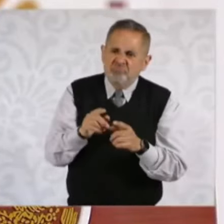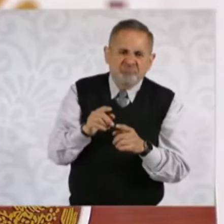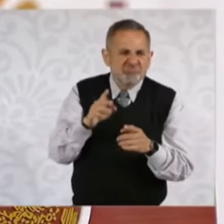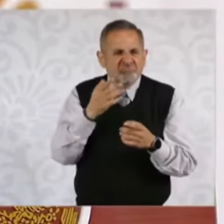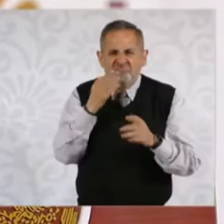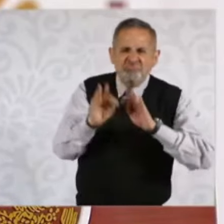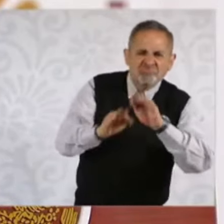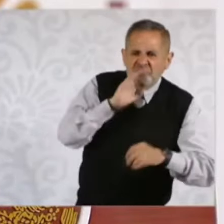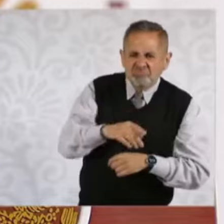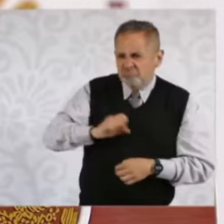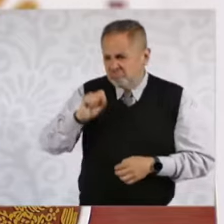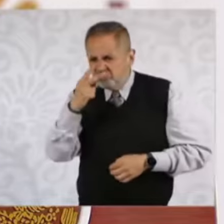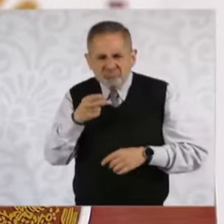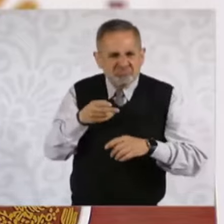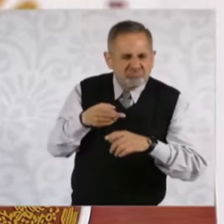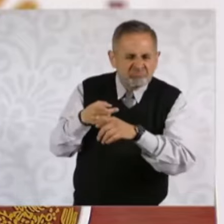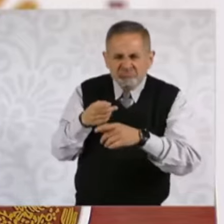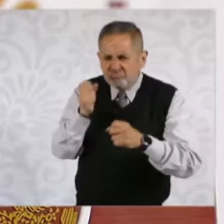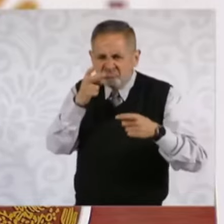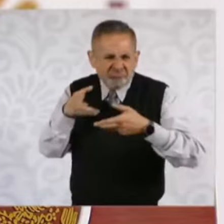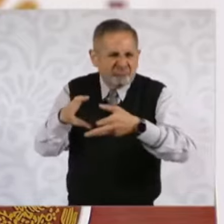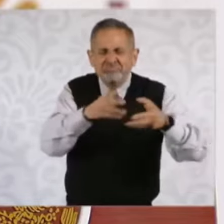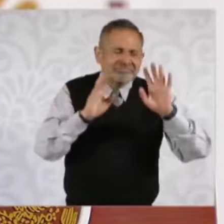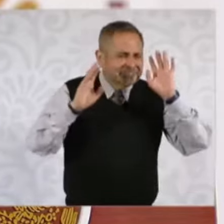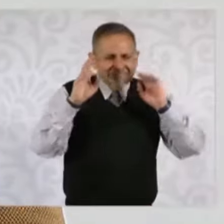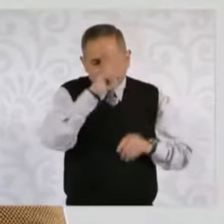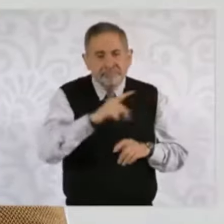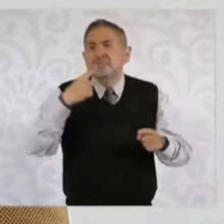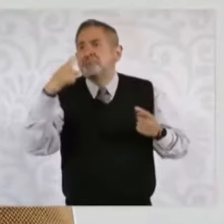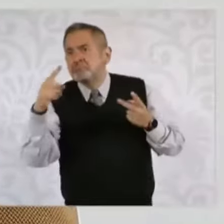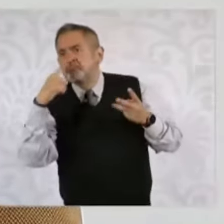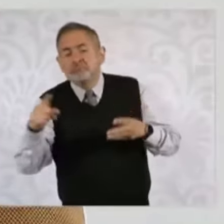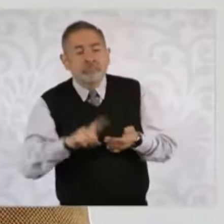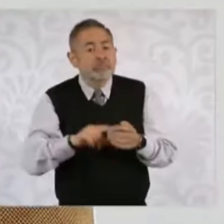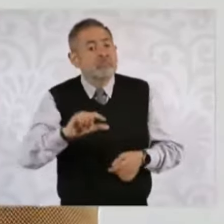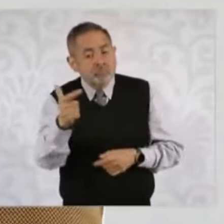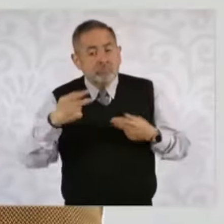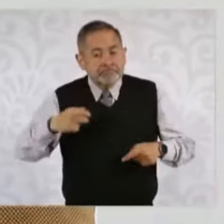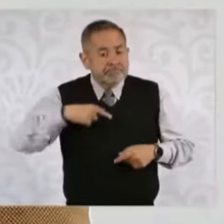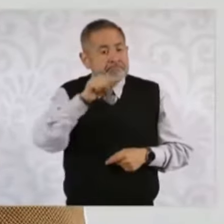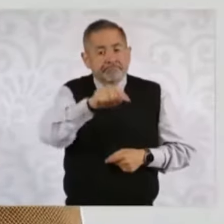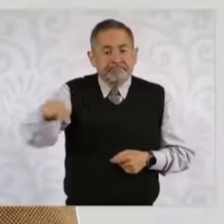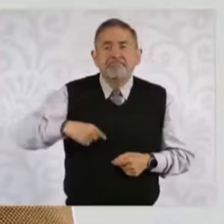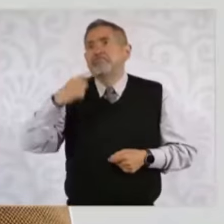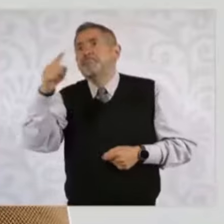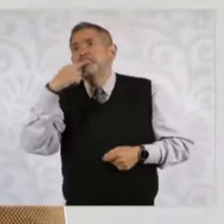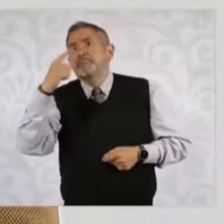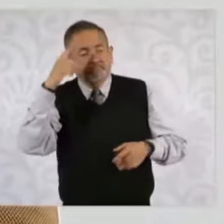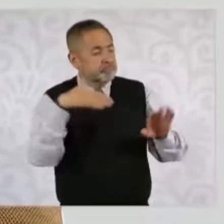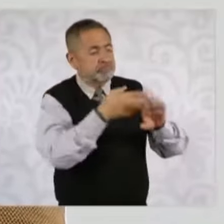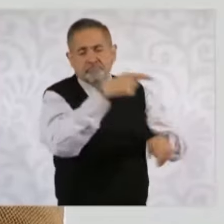inadecuados hacia los servidores públicos denunciantes. O sea, hay una denuncia de doce servidores públicos en esa época.